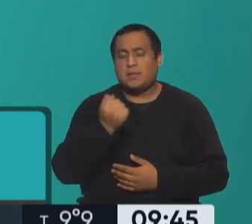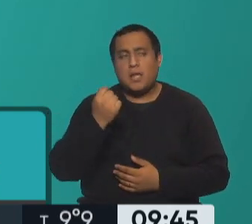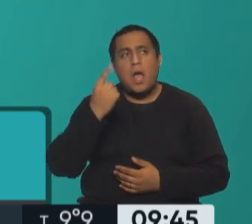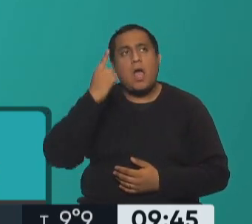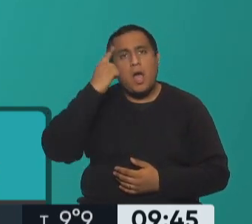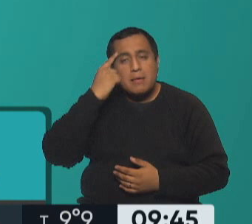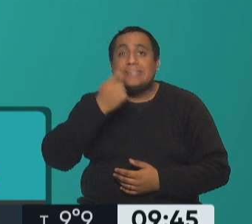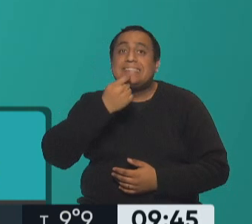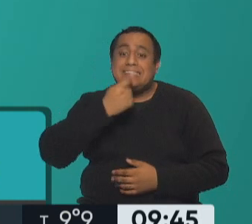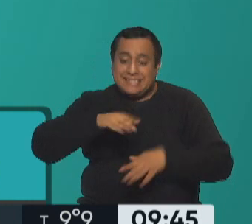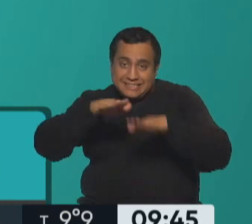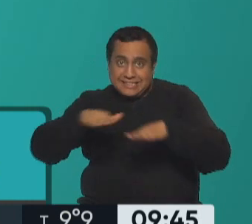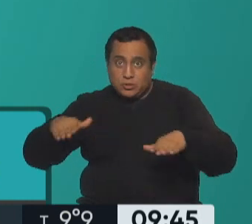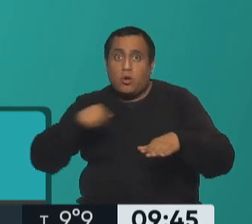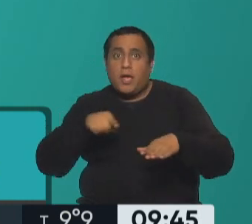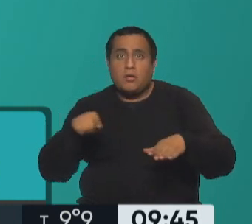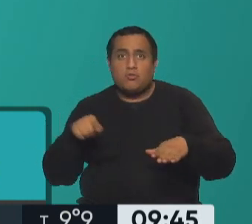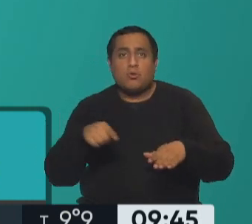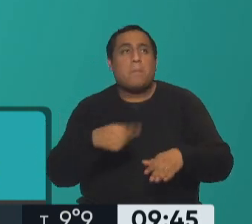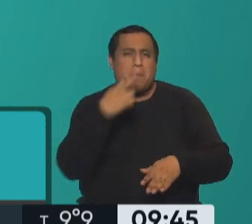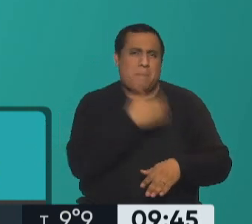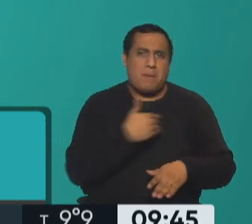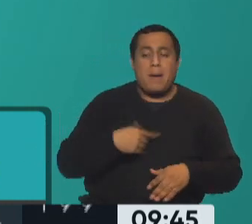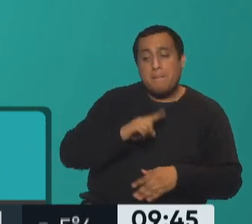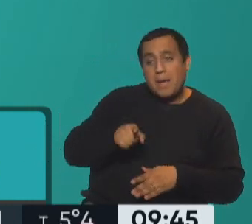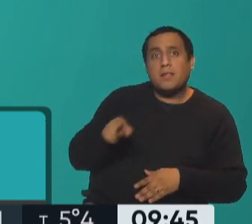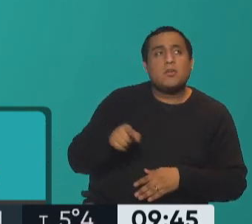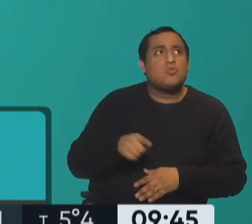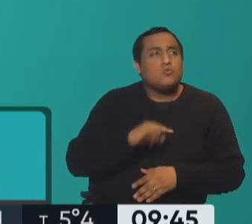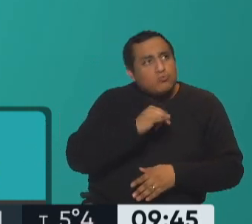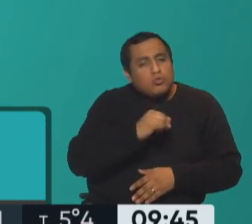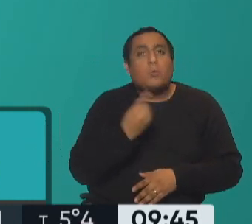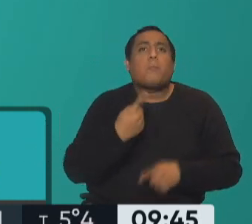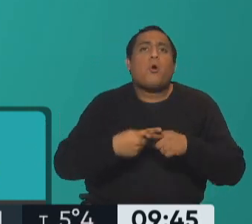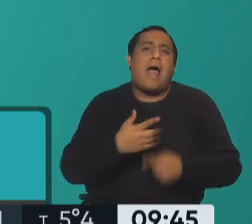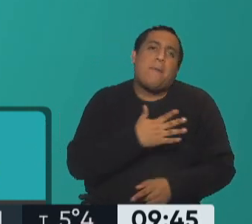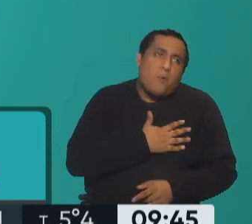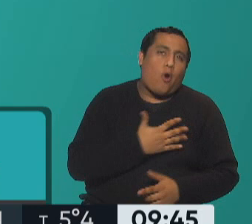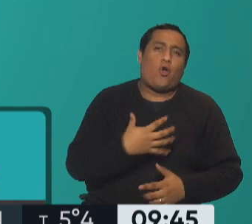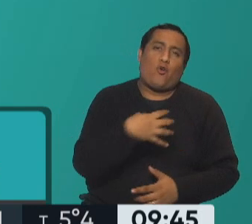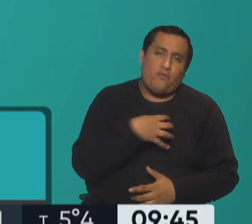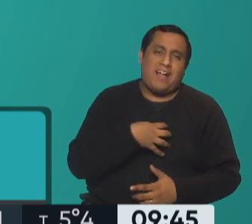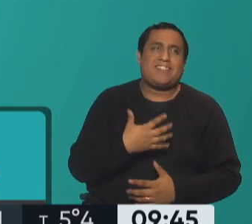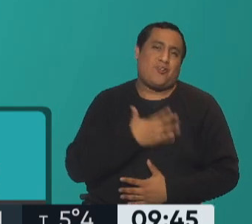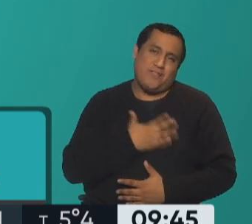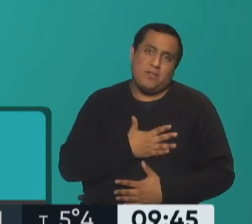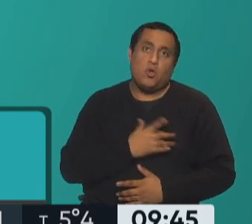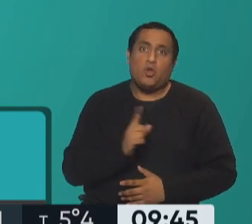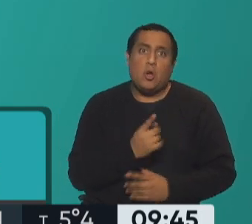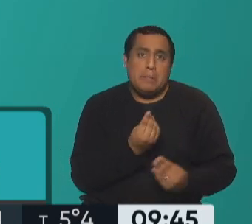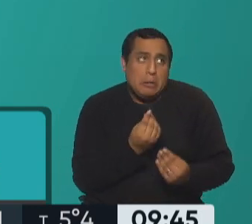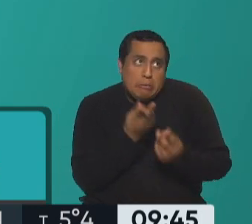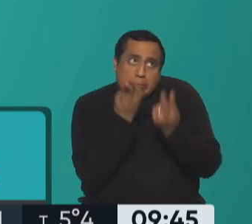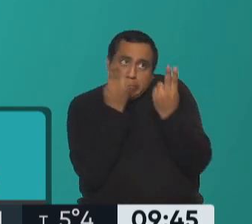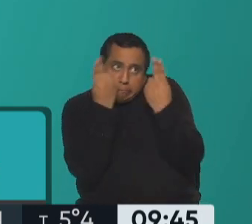y que los chicos nos obedezcan por confianza, por amor, porque están contentos con nosotros y no que nos obedezcan por miedo, porque además